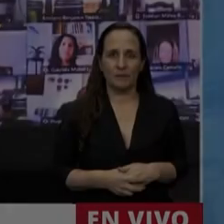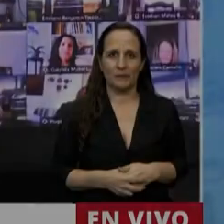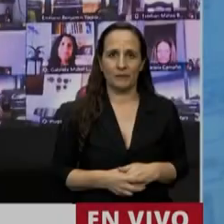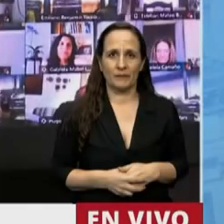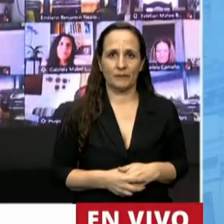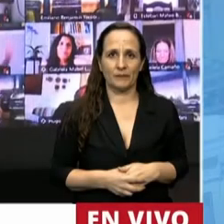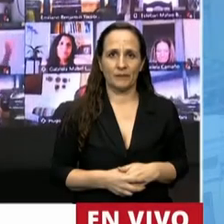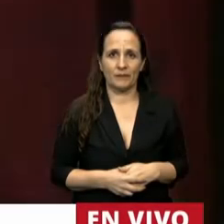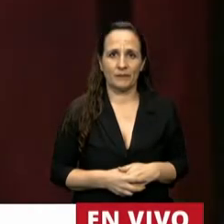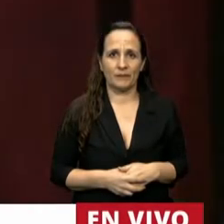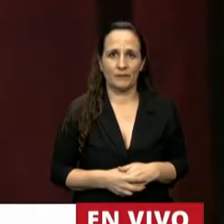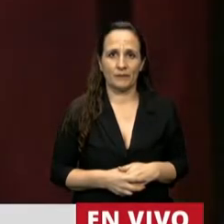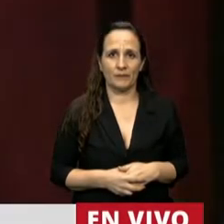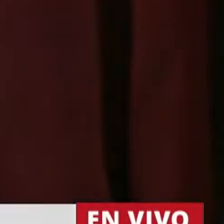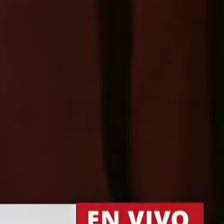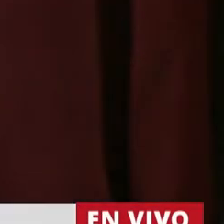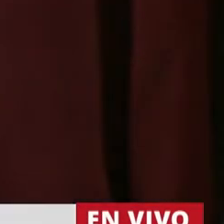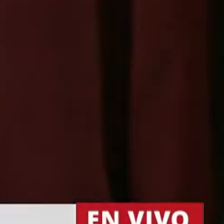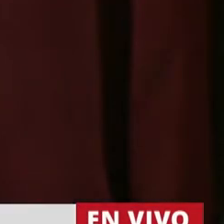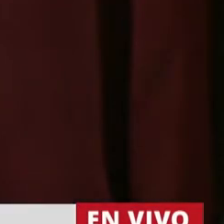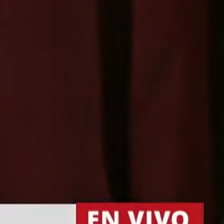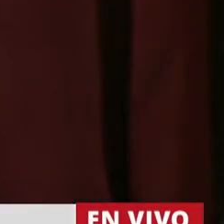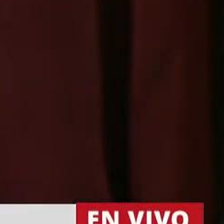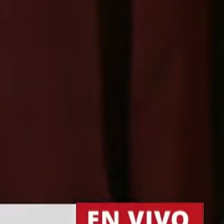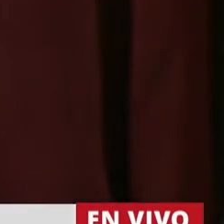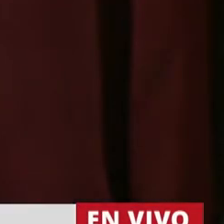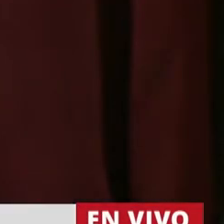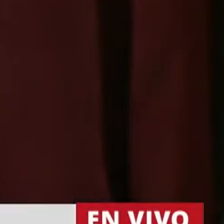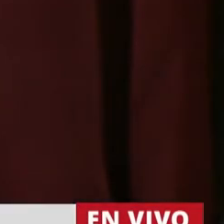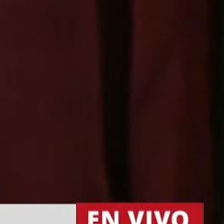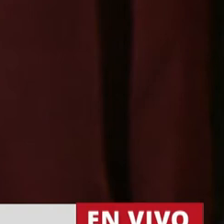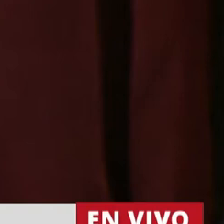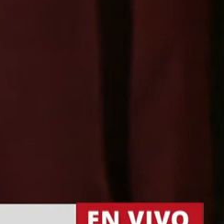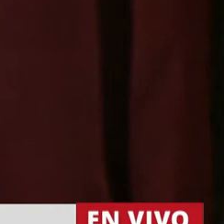Tiene la palabra la diputada Silvia Gabriela Lospenatón.